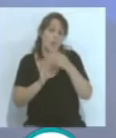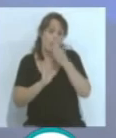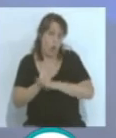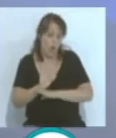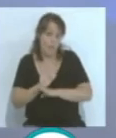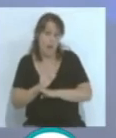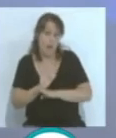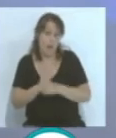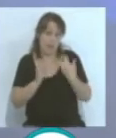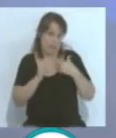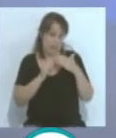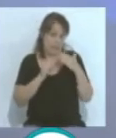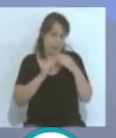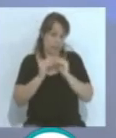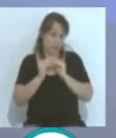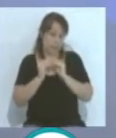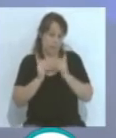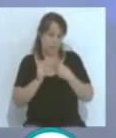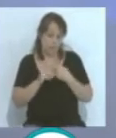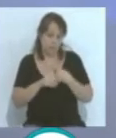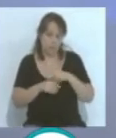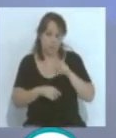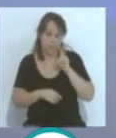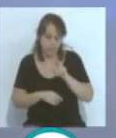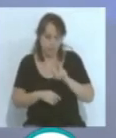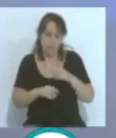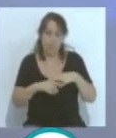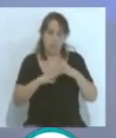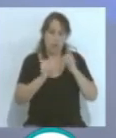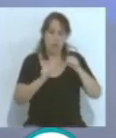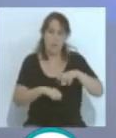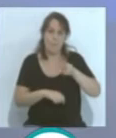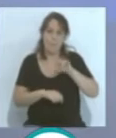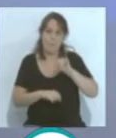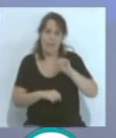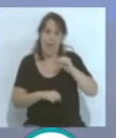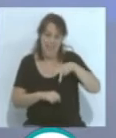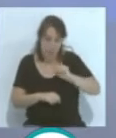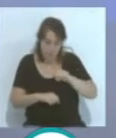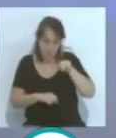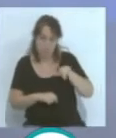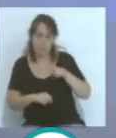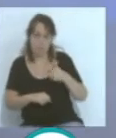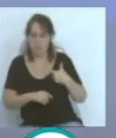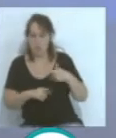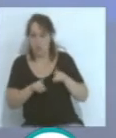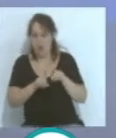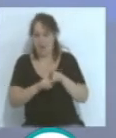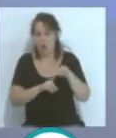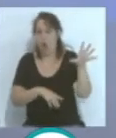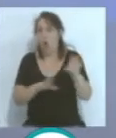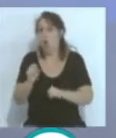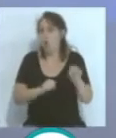en nuestro domicilio, de todas estas cosas, de ese pacto de Viana, que fue una compra de voluntades. Claro,